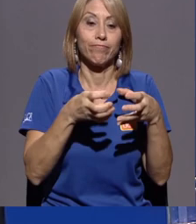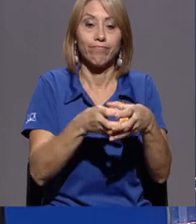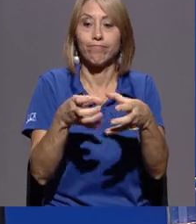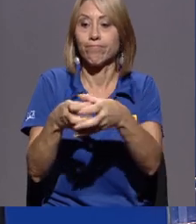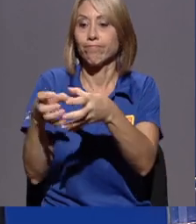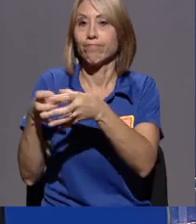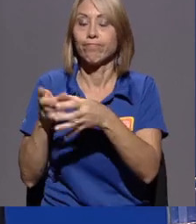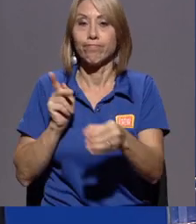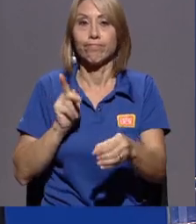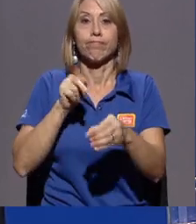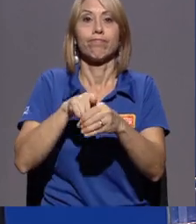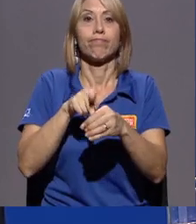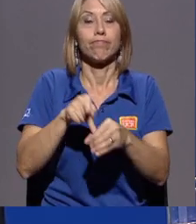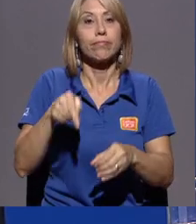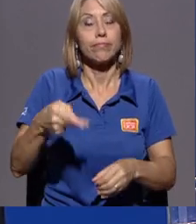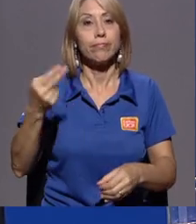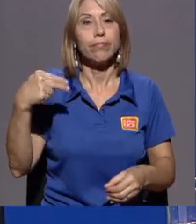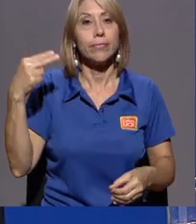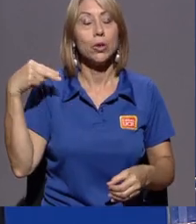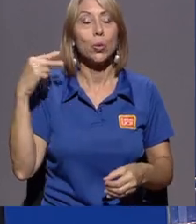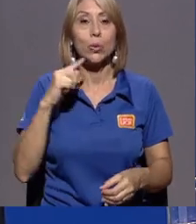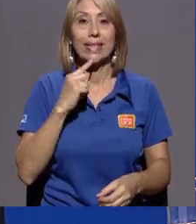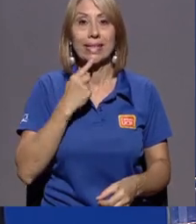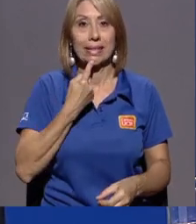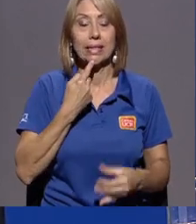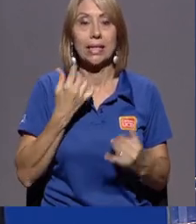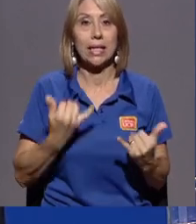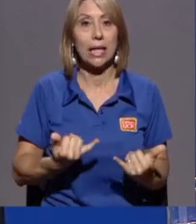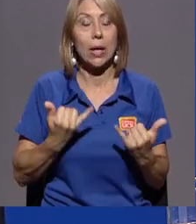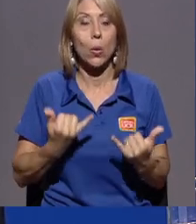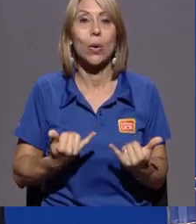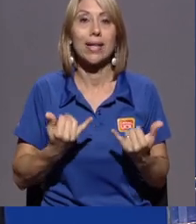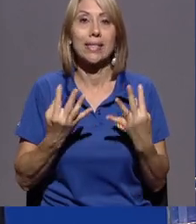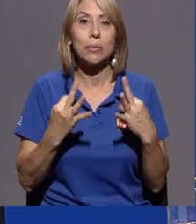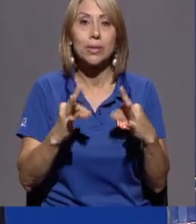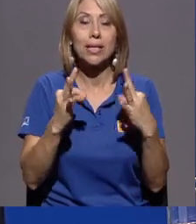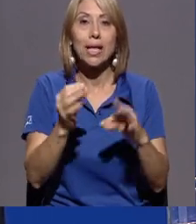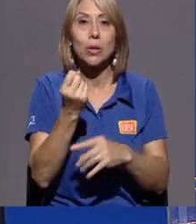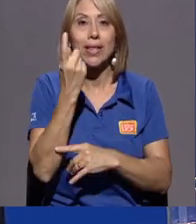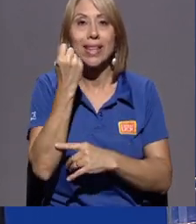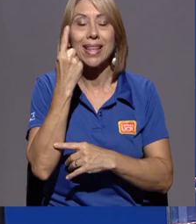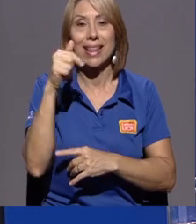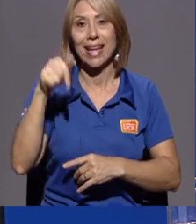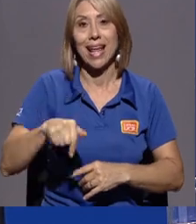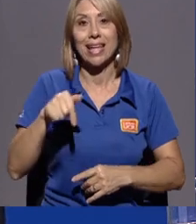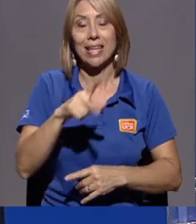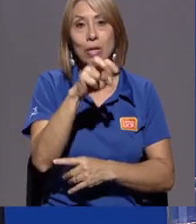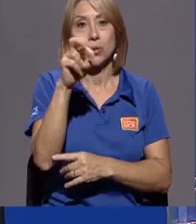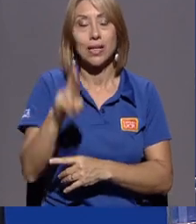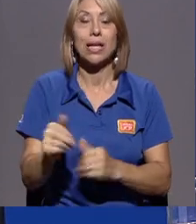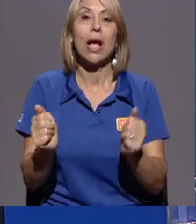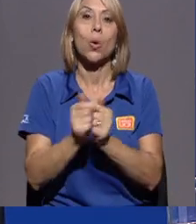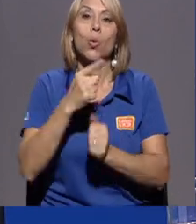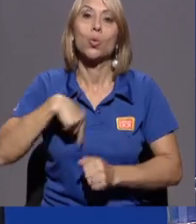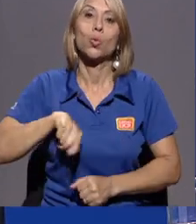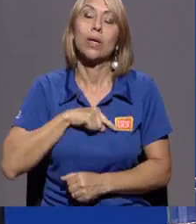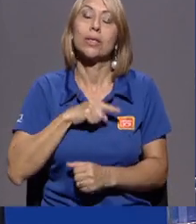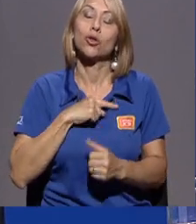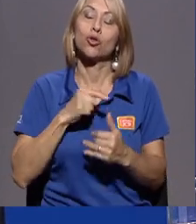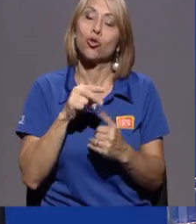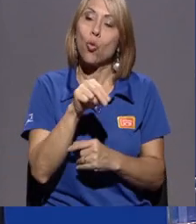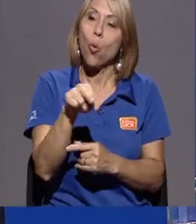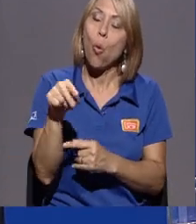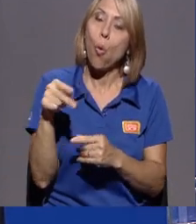en esta historia tan seria que estamos tratando de entender aquí en nuestro país con nuestros compatriotas, los pueblos